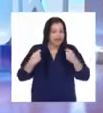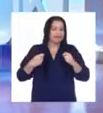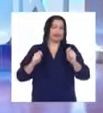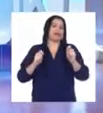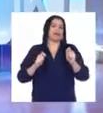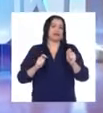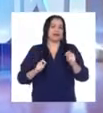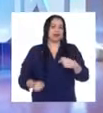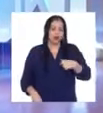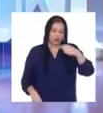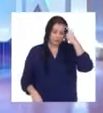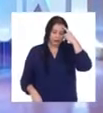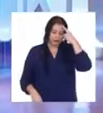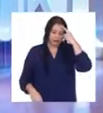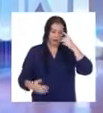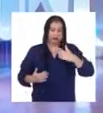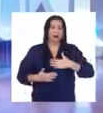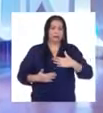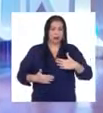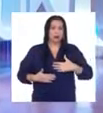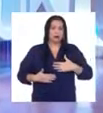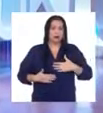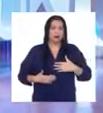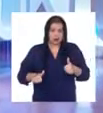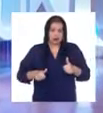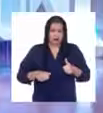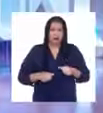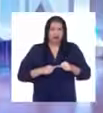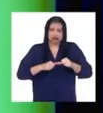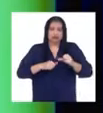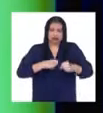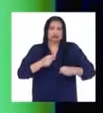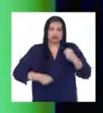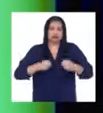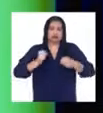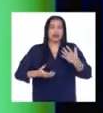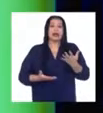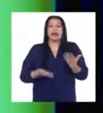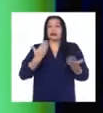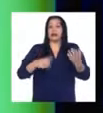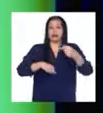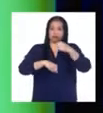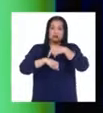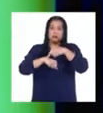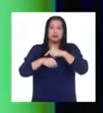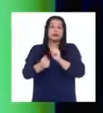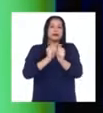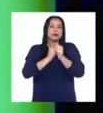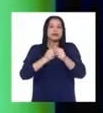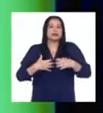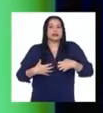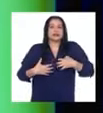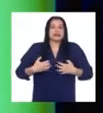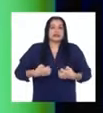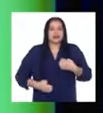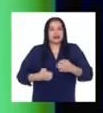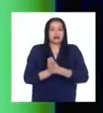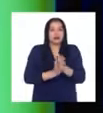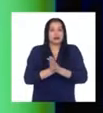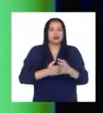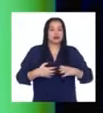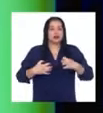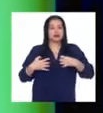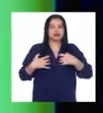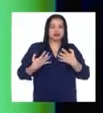pensé que mi cuerpo iba a resistir, que a la hora de la competencia la adrenalina iba a hacer